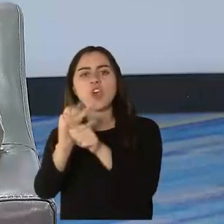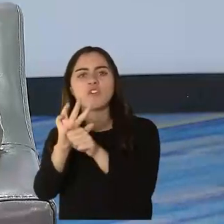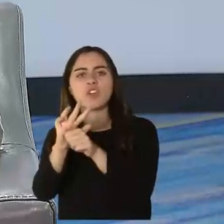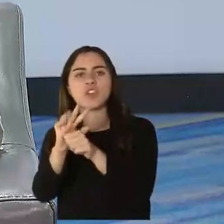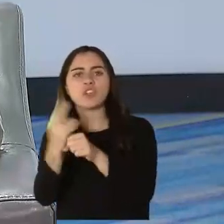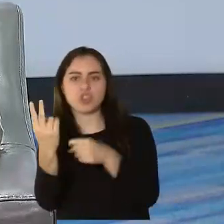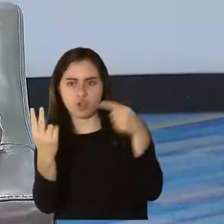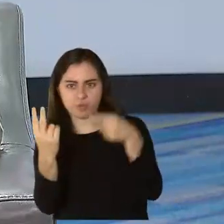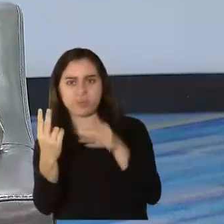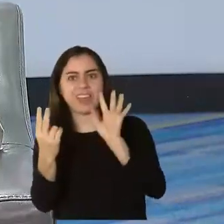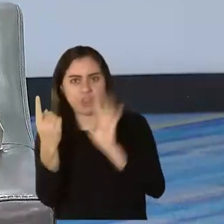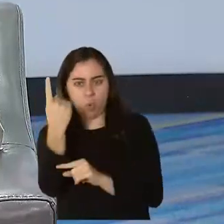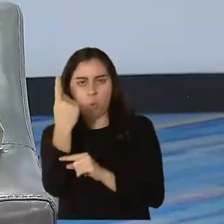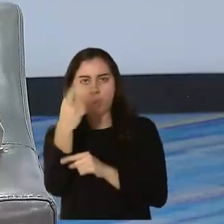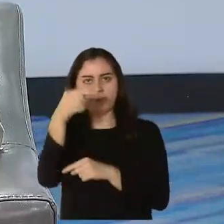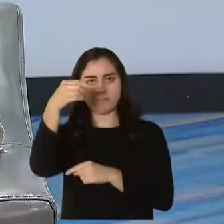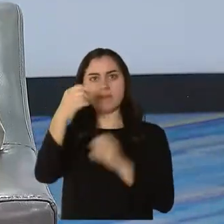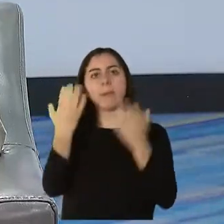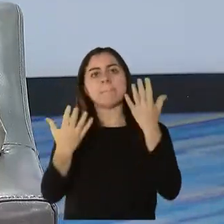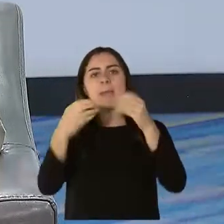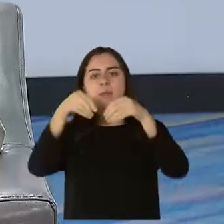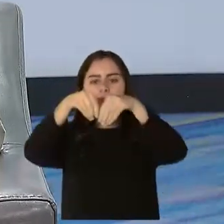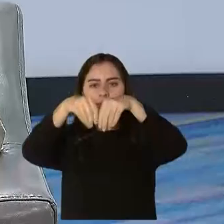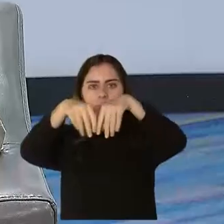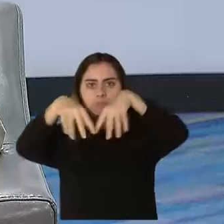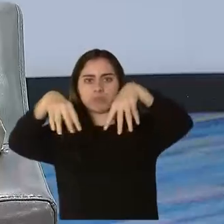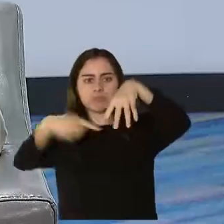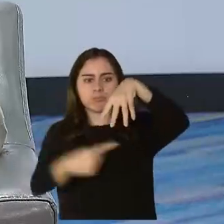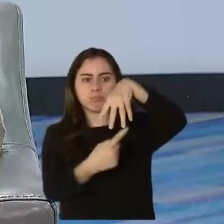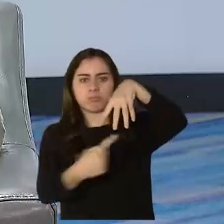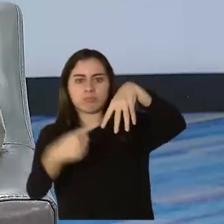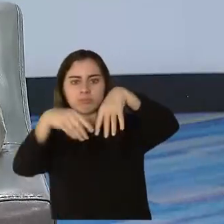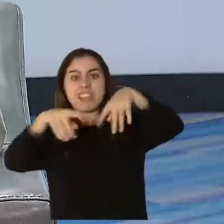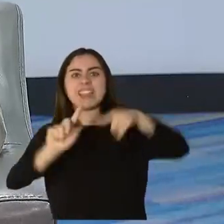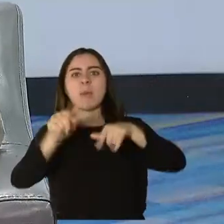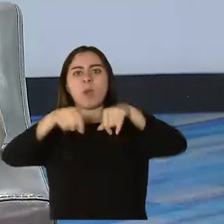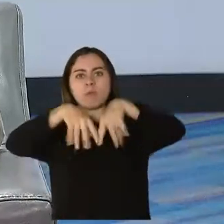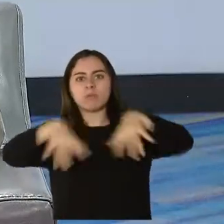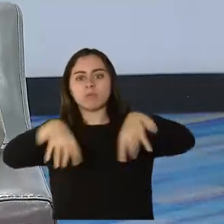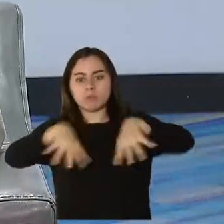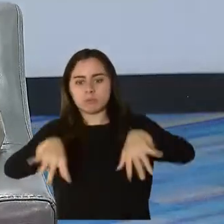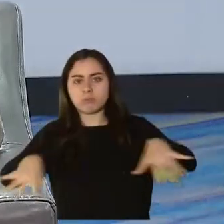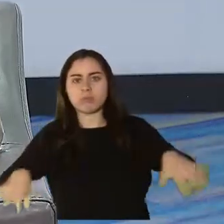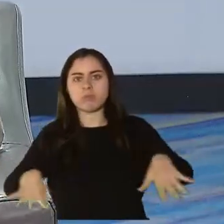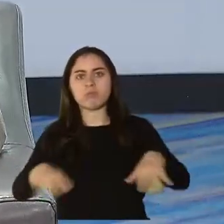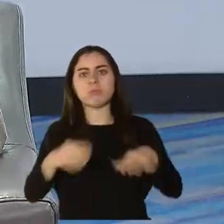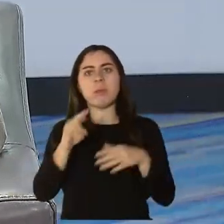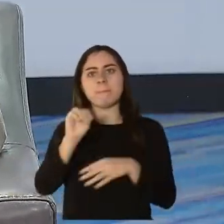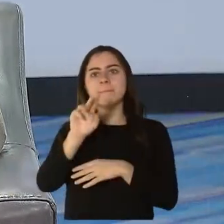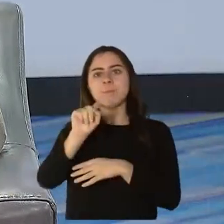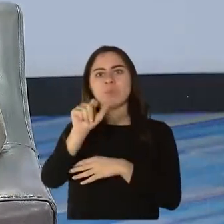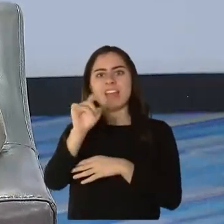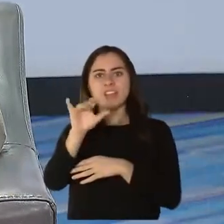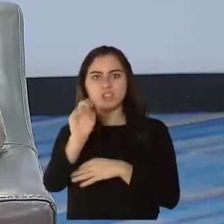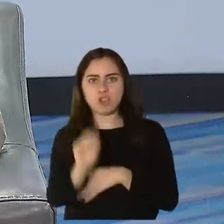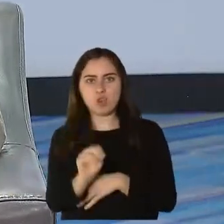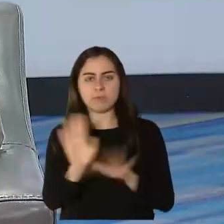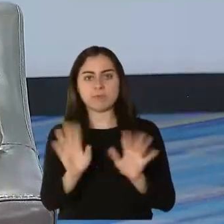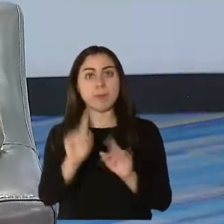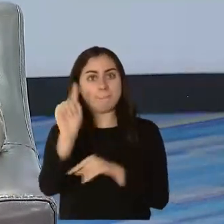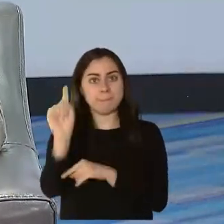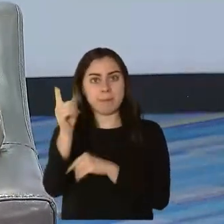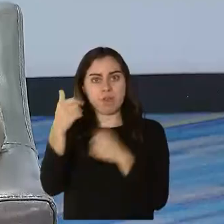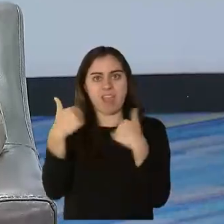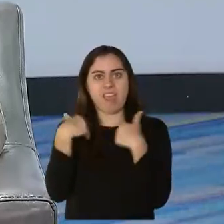que han surgido y esas variantes acumulan mutaciones. Así que para que surja una cepa, tiene que haber un